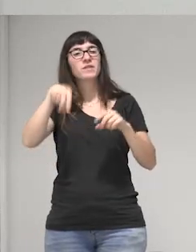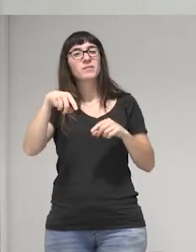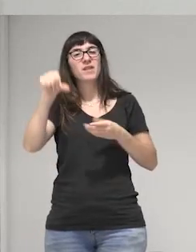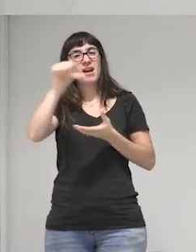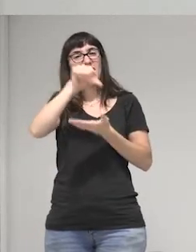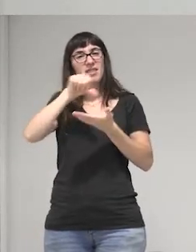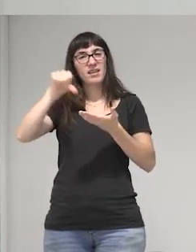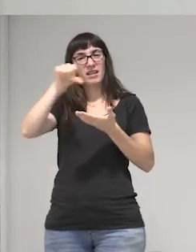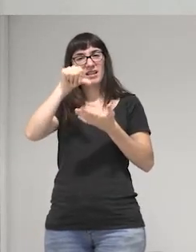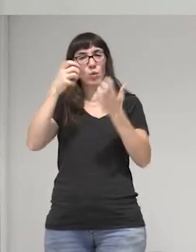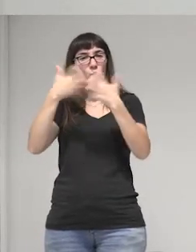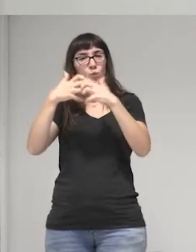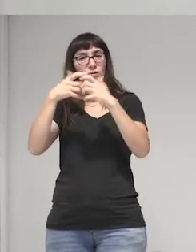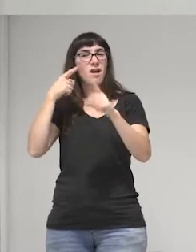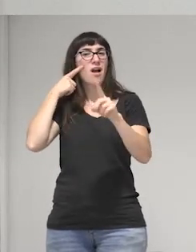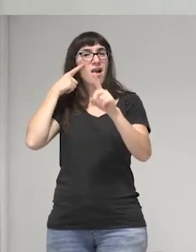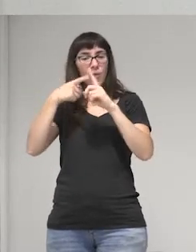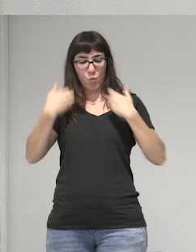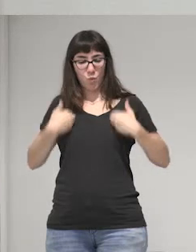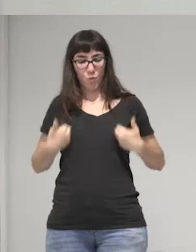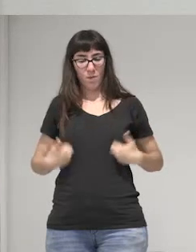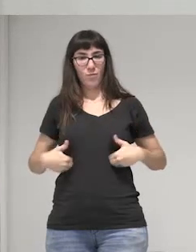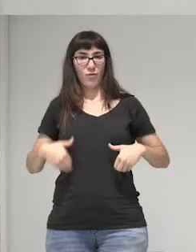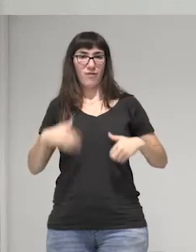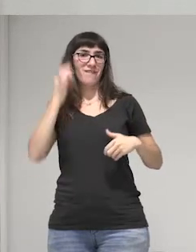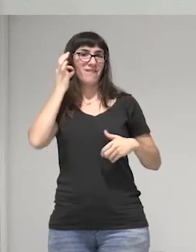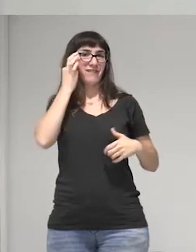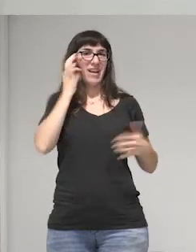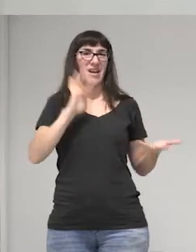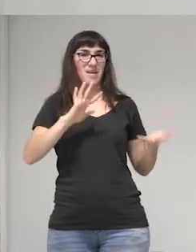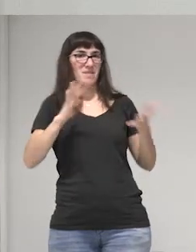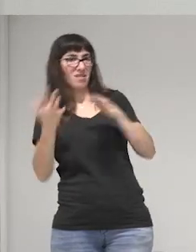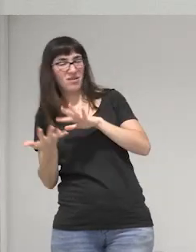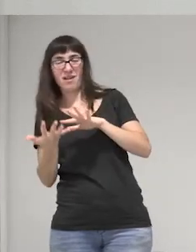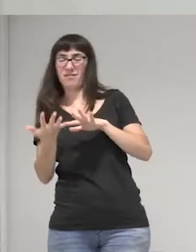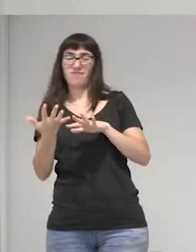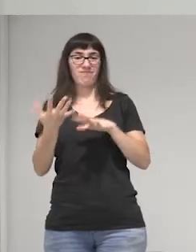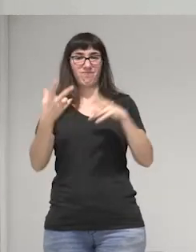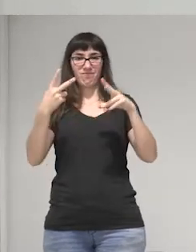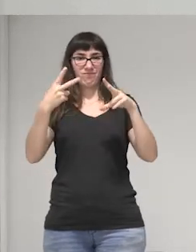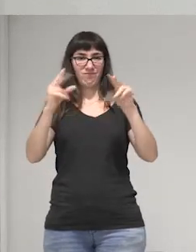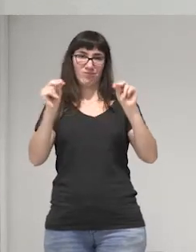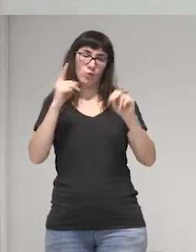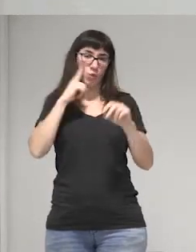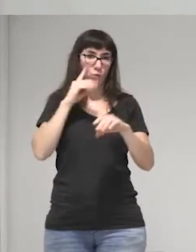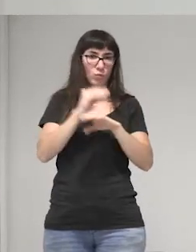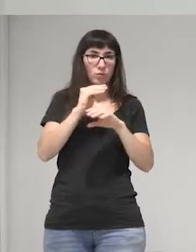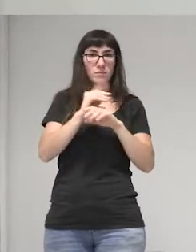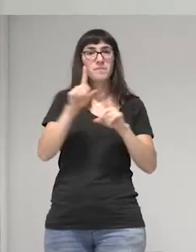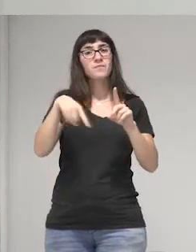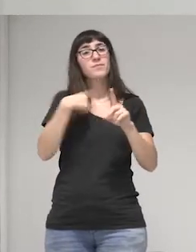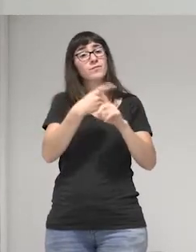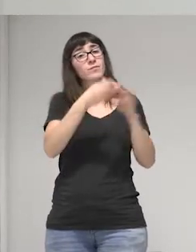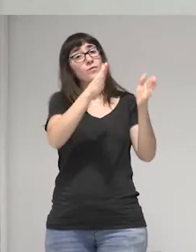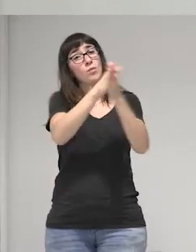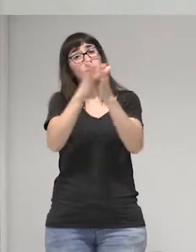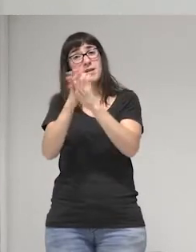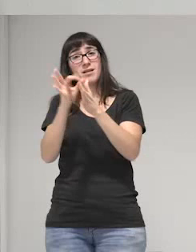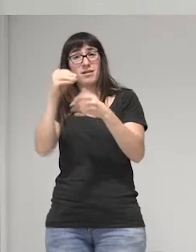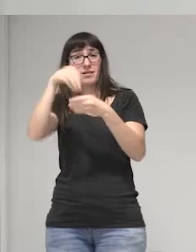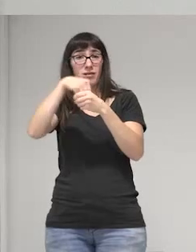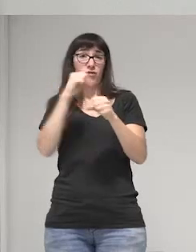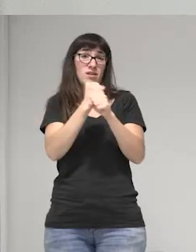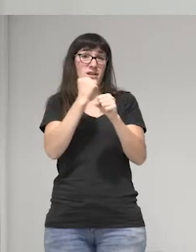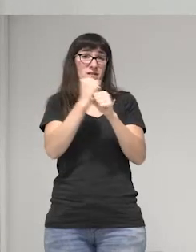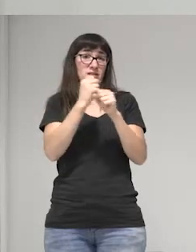feminizar el cuerpo y que las compañeras que están en contexto de trabajo sexual empiecen a hacer proyectos de